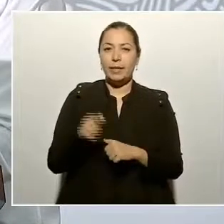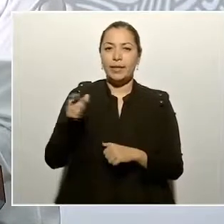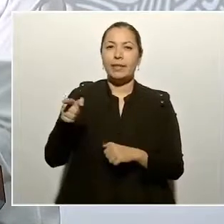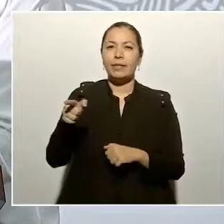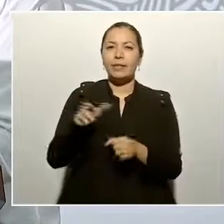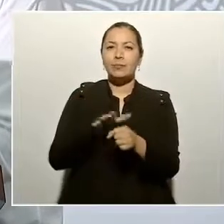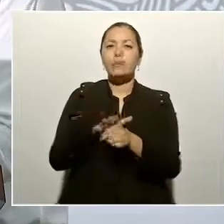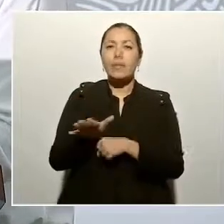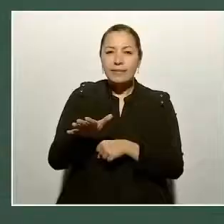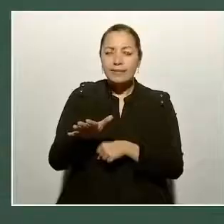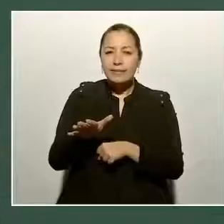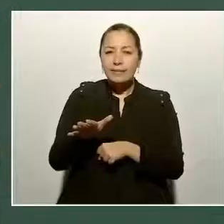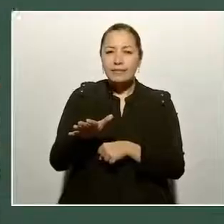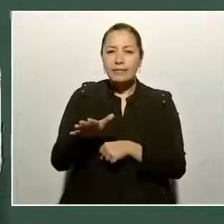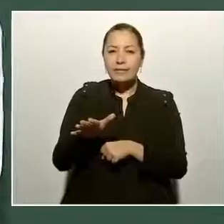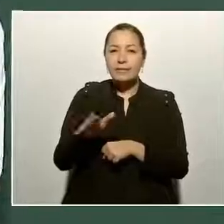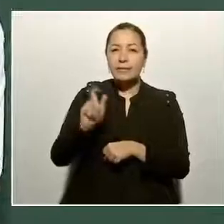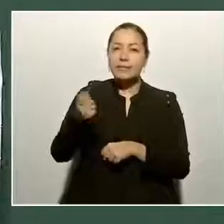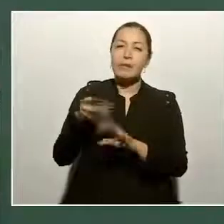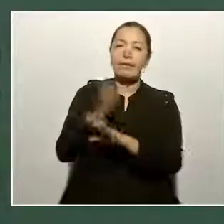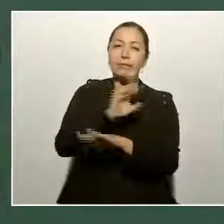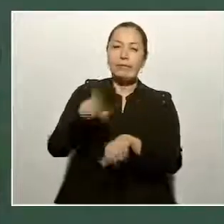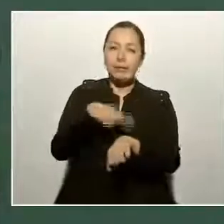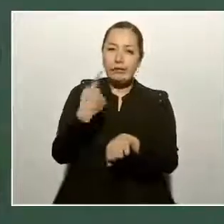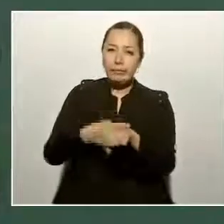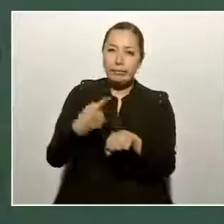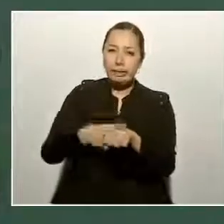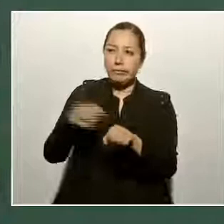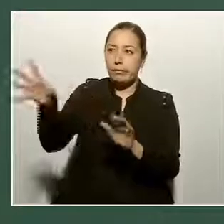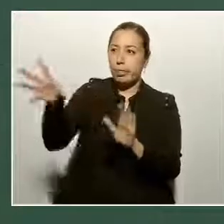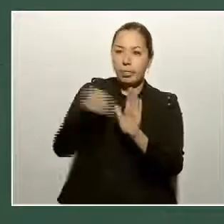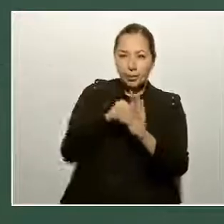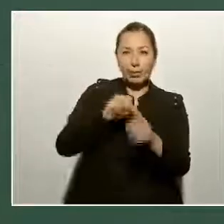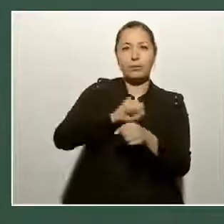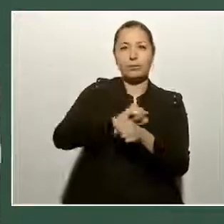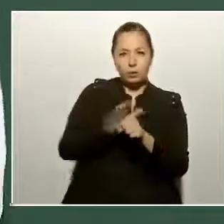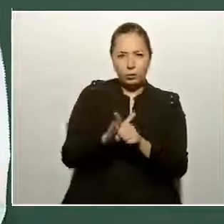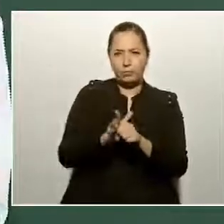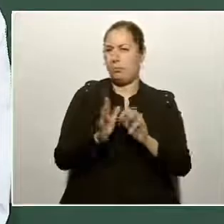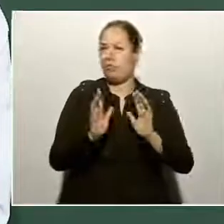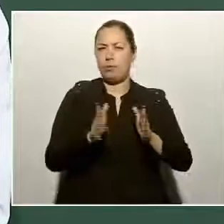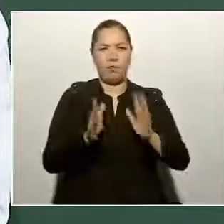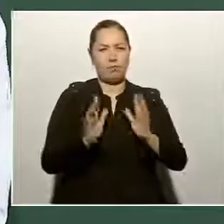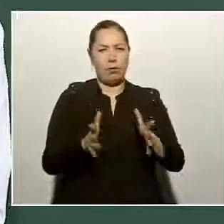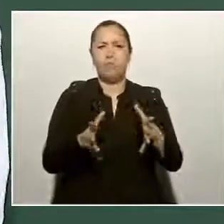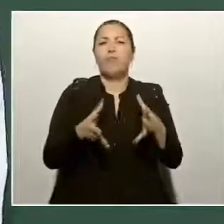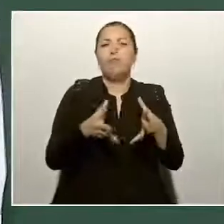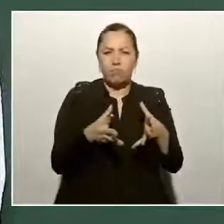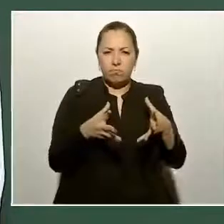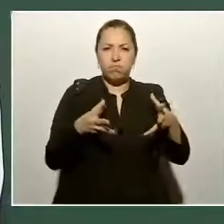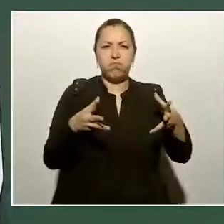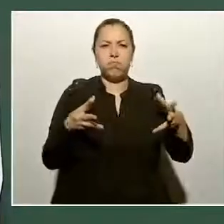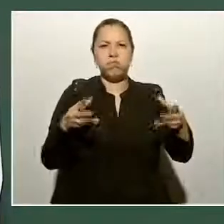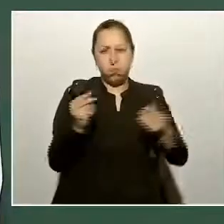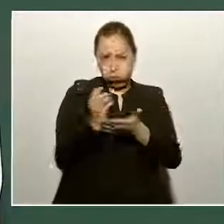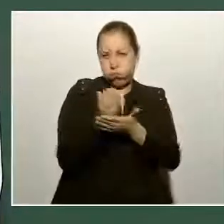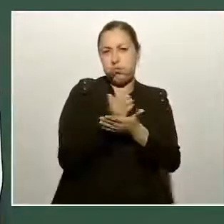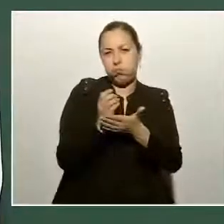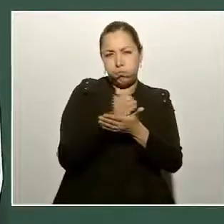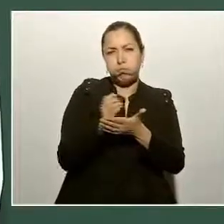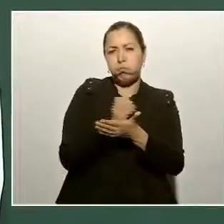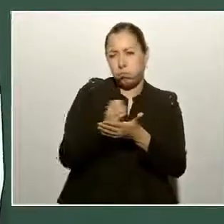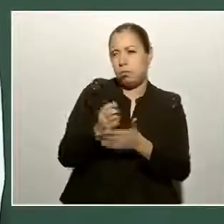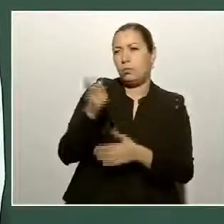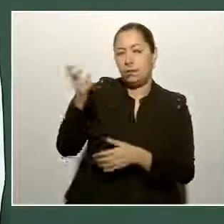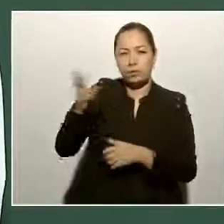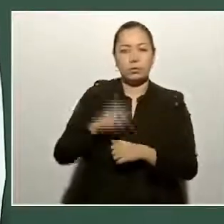su enfermedad de COVID, ya está recuperándose y nos